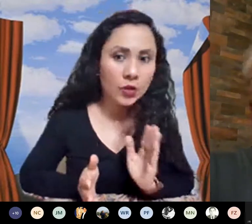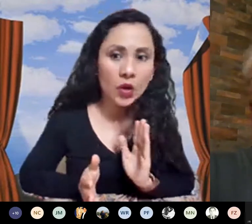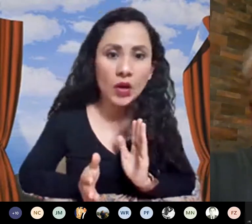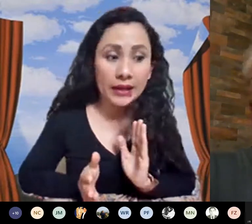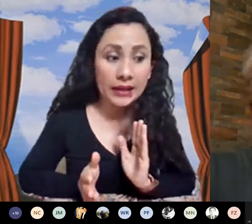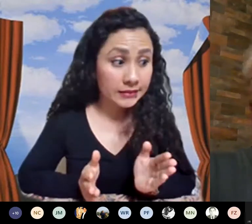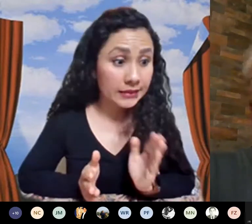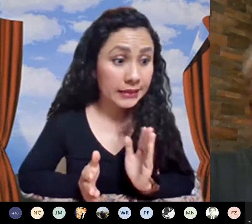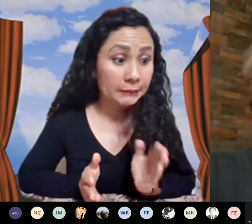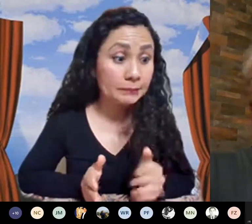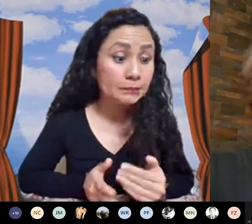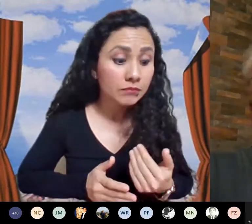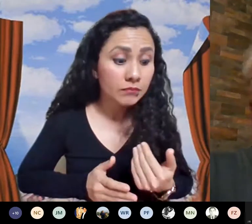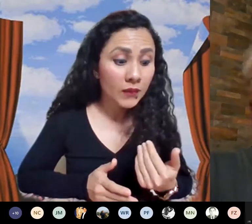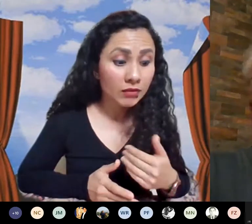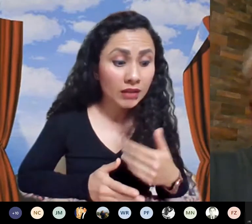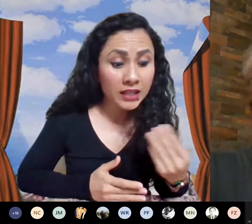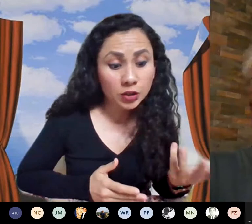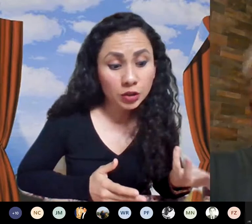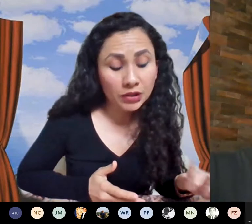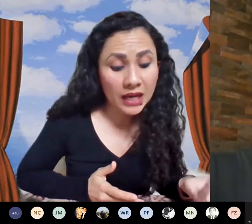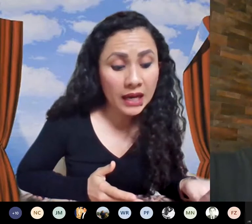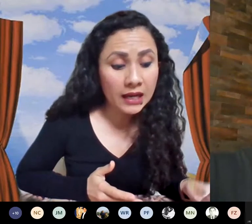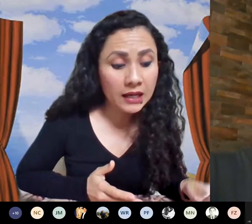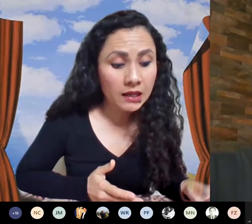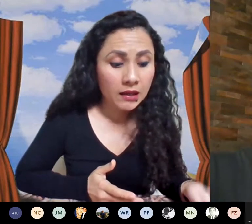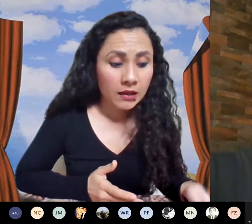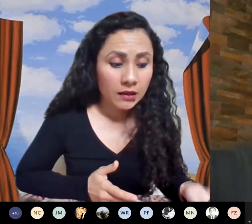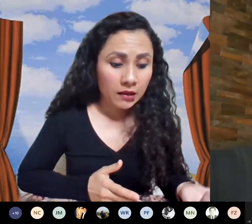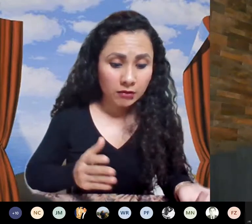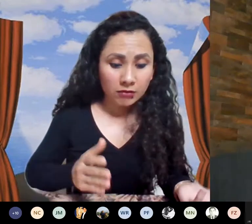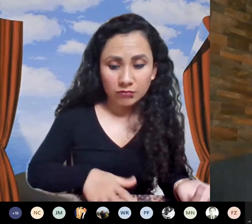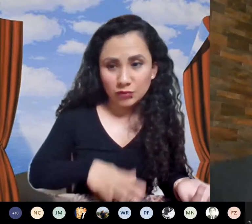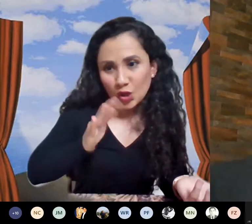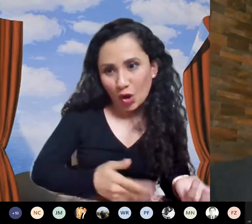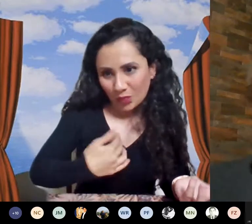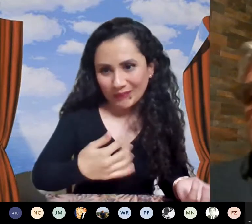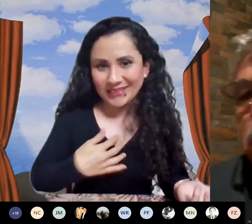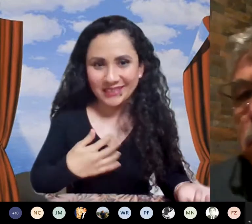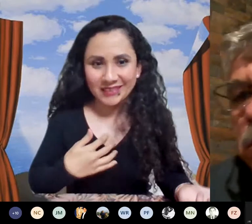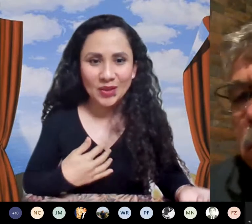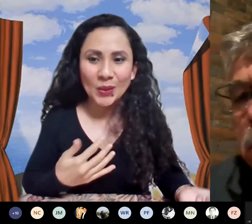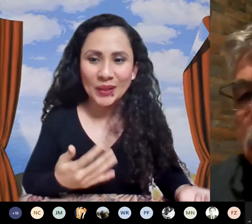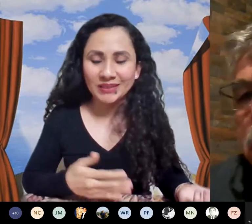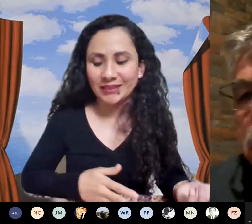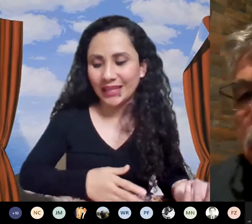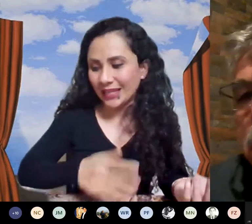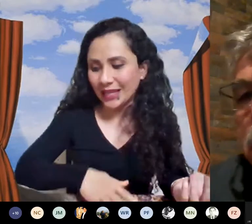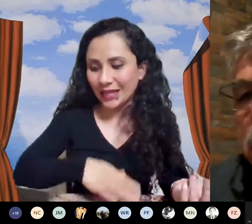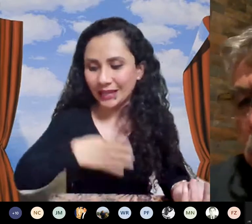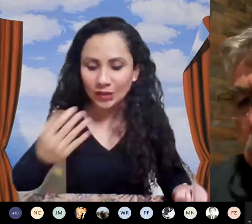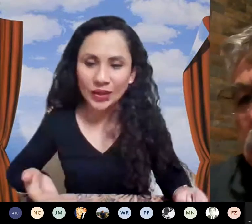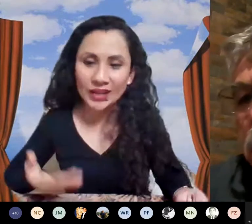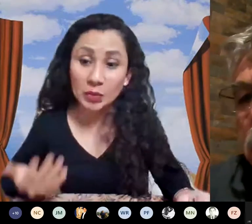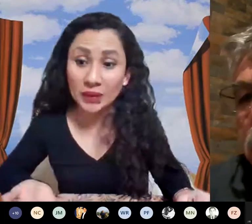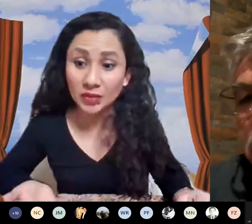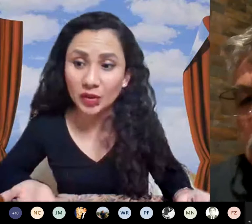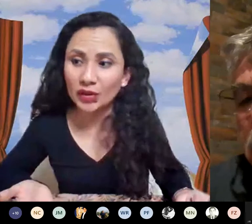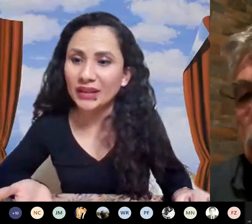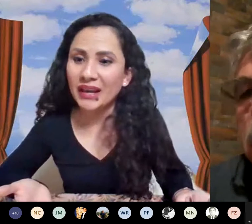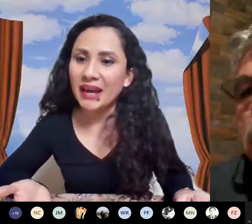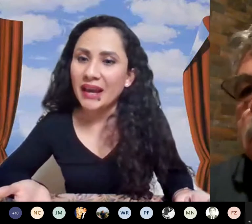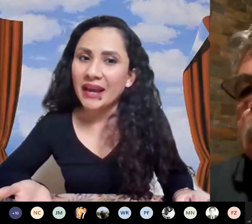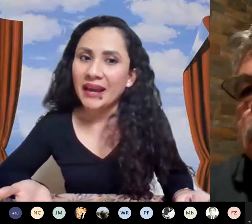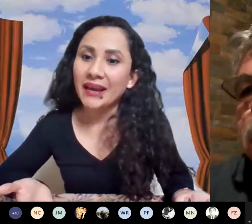el genético este tradicional yo por decir y el genético de